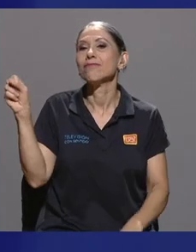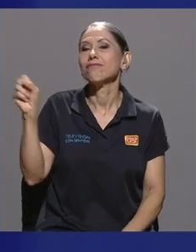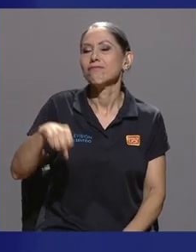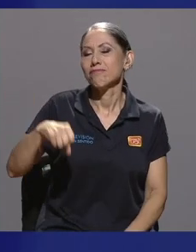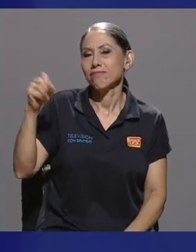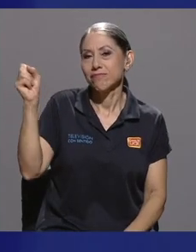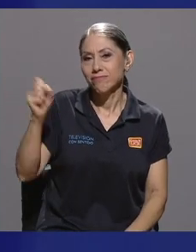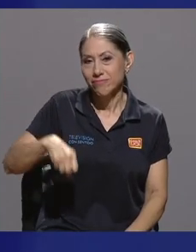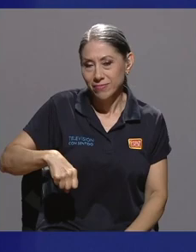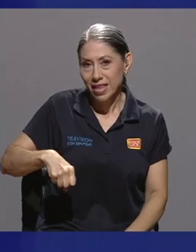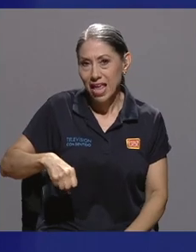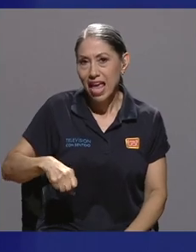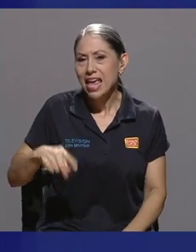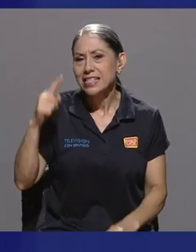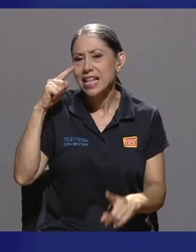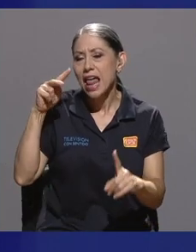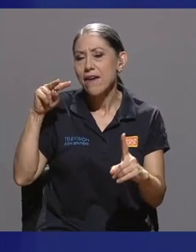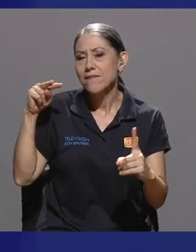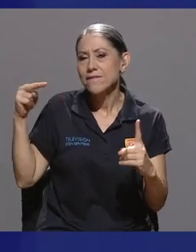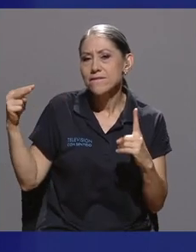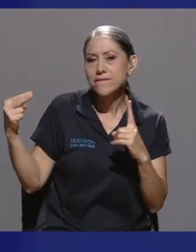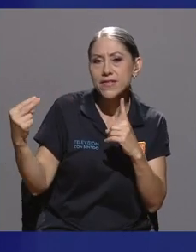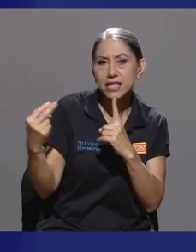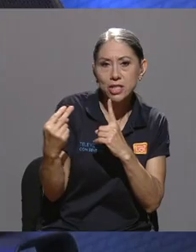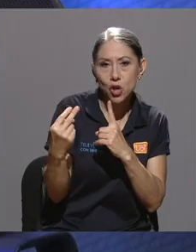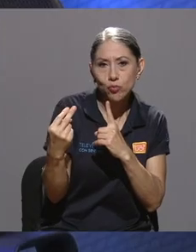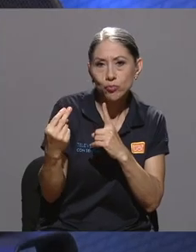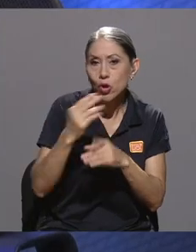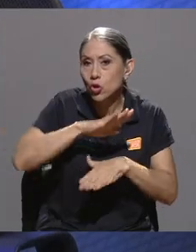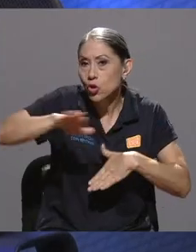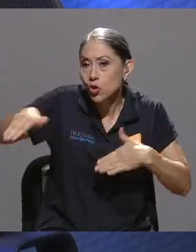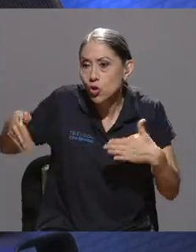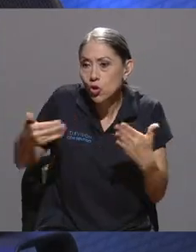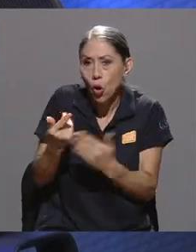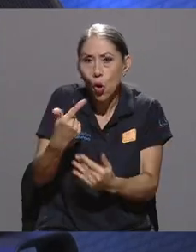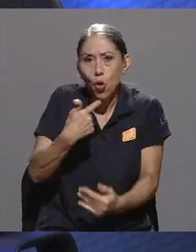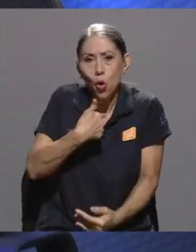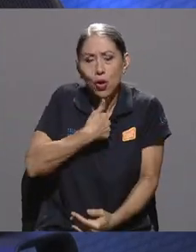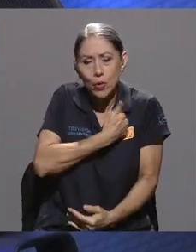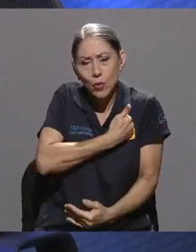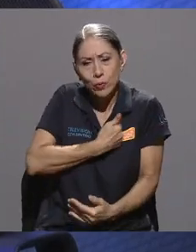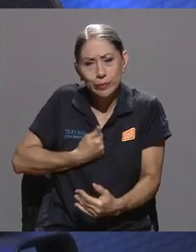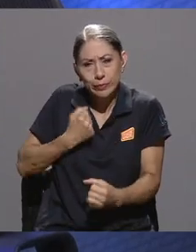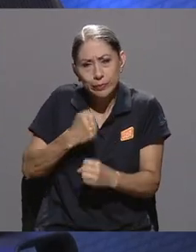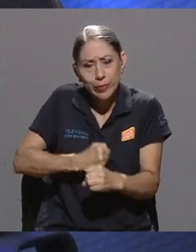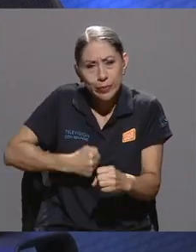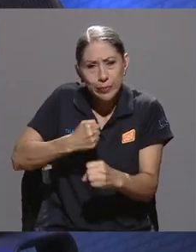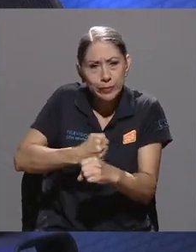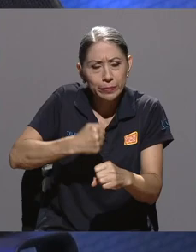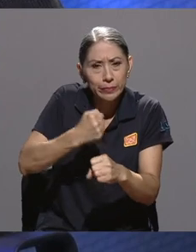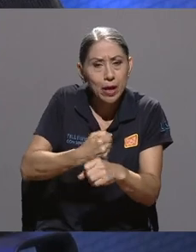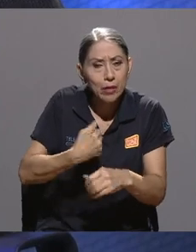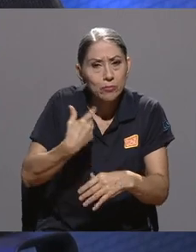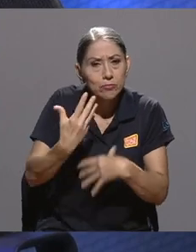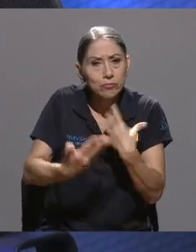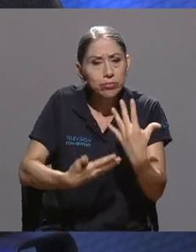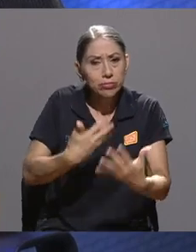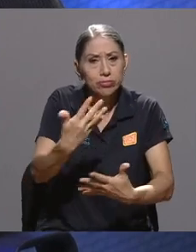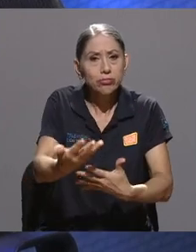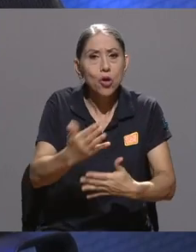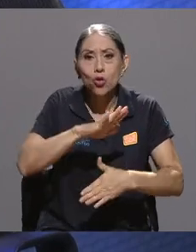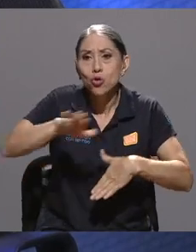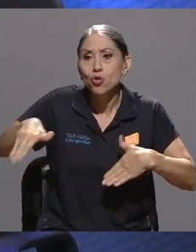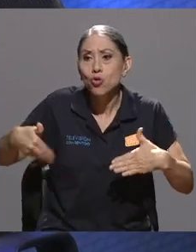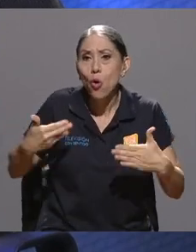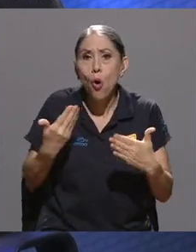¿no? Todo lo que vos pones a la hora de hacer cine, ¿verdad? Todo lo que vos creciste, todo el